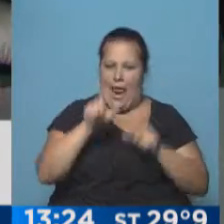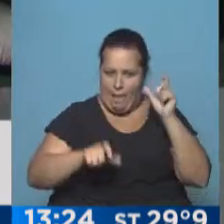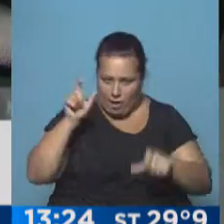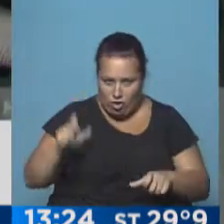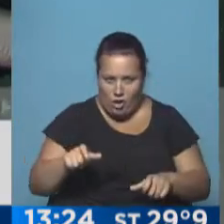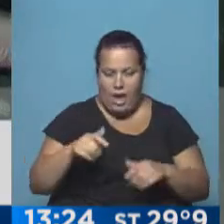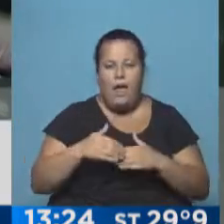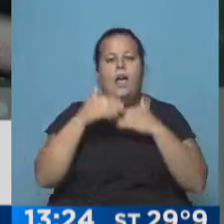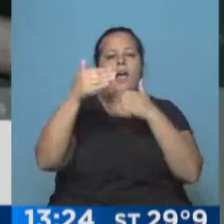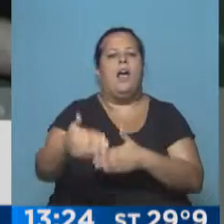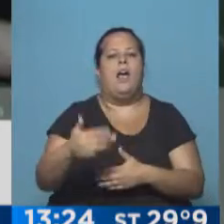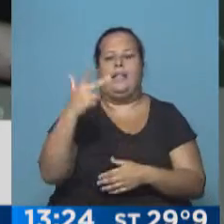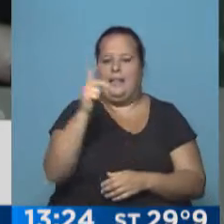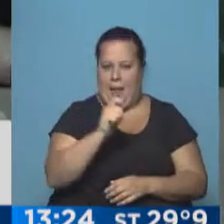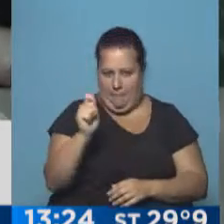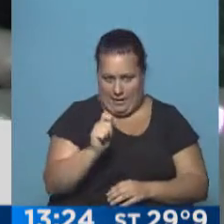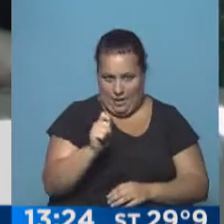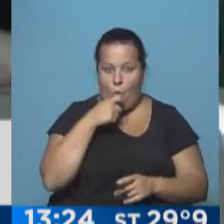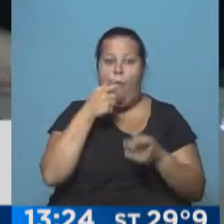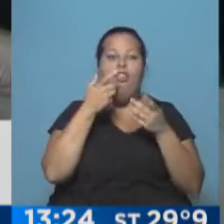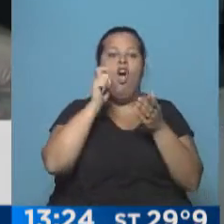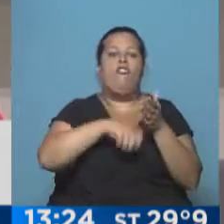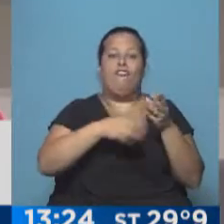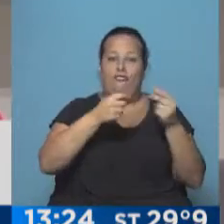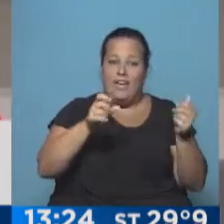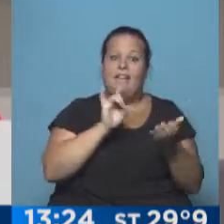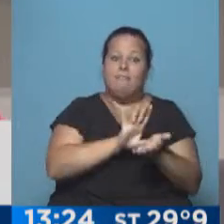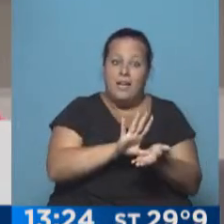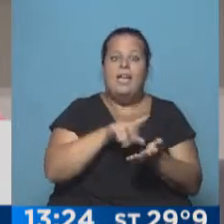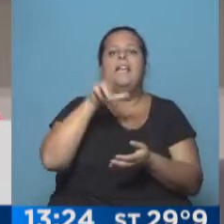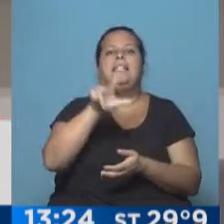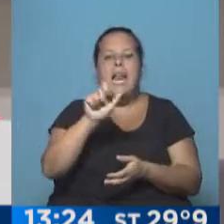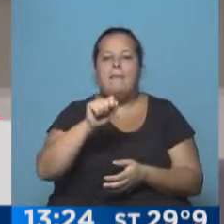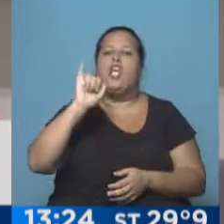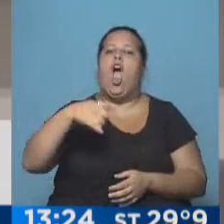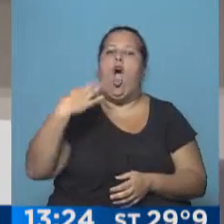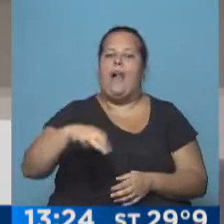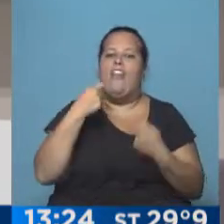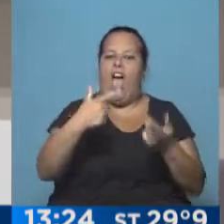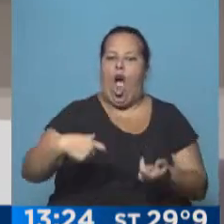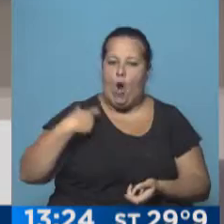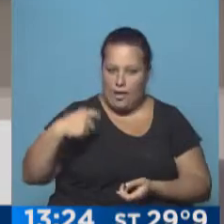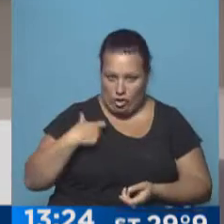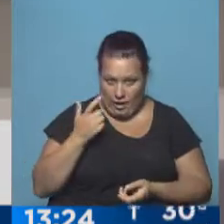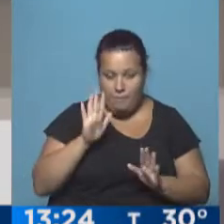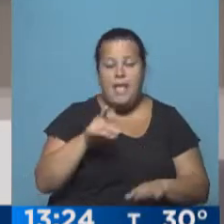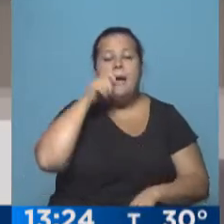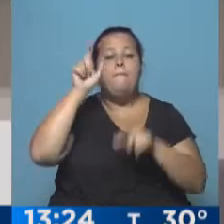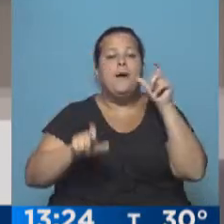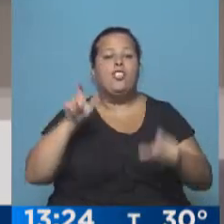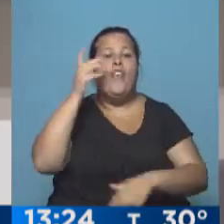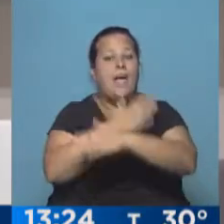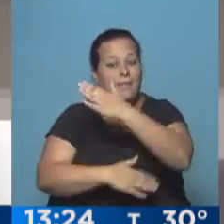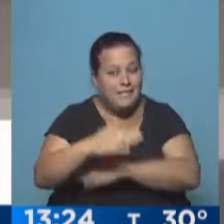se extiende por 90 días después de haber rescindido el contrato. Ok, con lo cual por tres meses tiene que estar cubierto. Claro, en el caso de las personas con